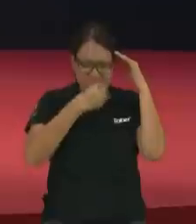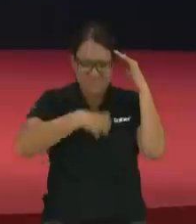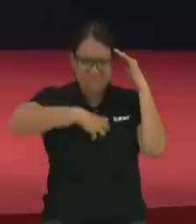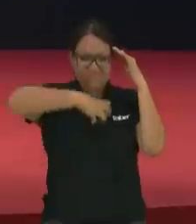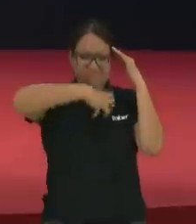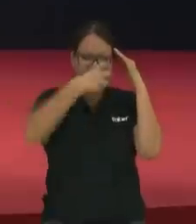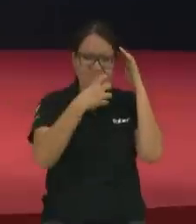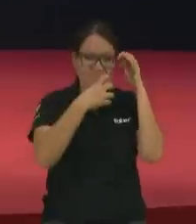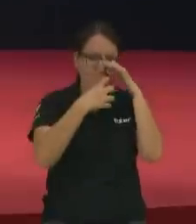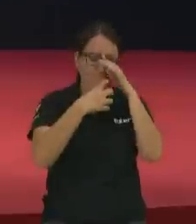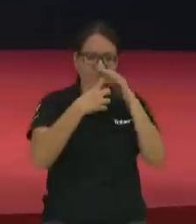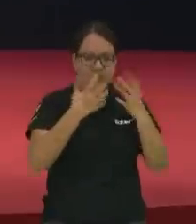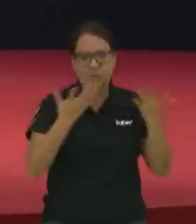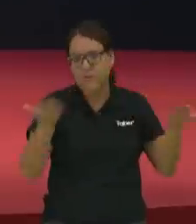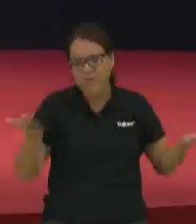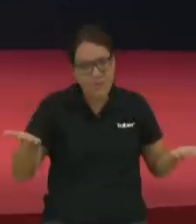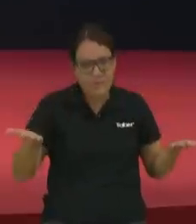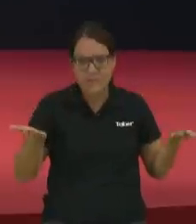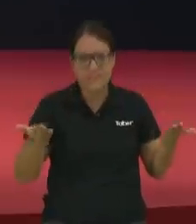Tiene que obedecer.